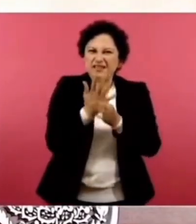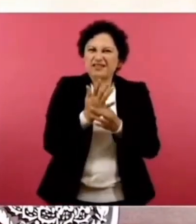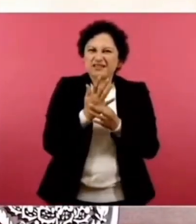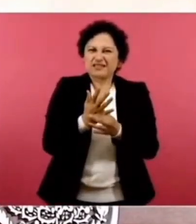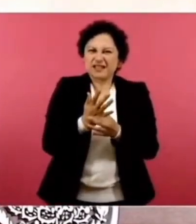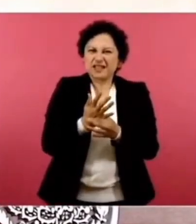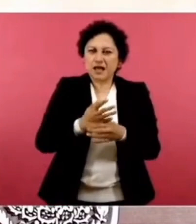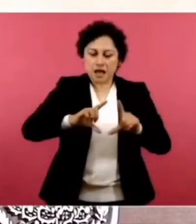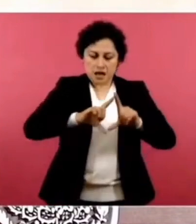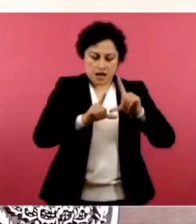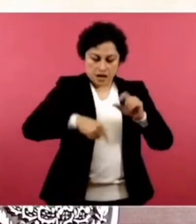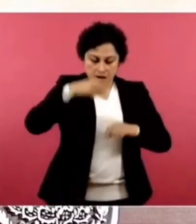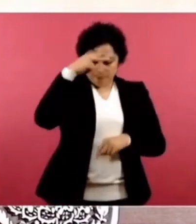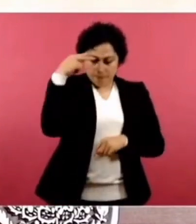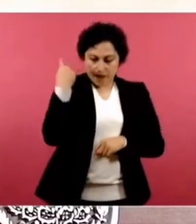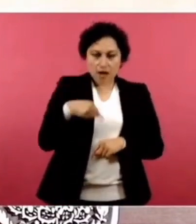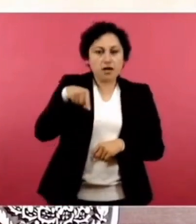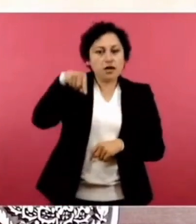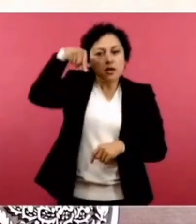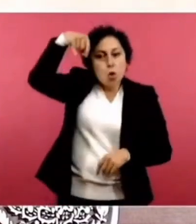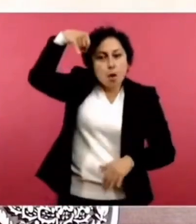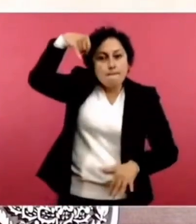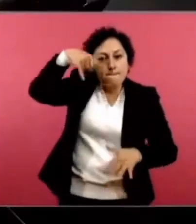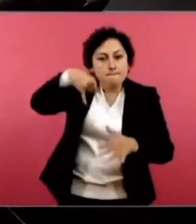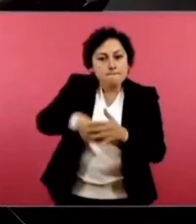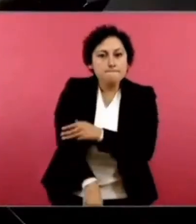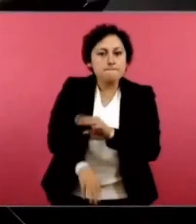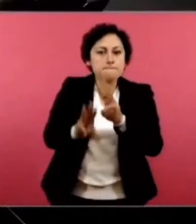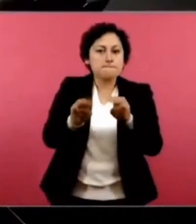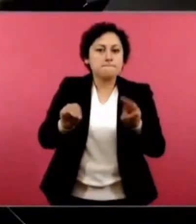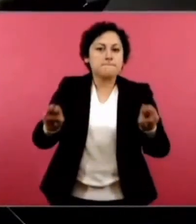en el fondo del mar, un enorme tesoro.